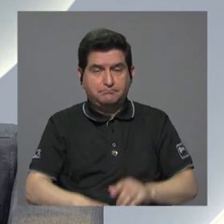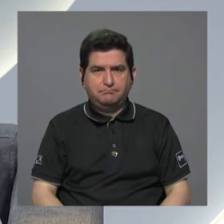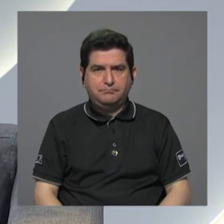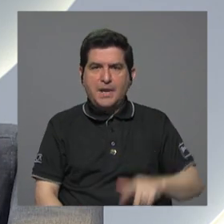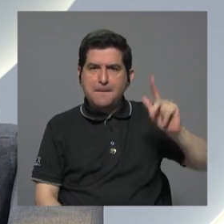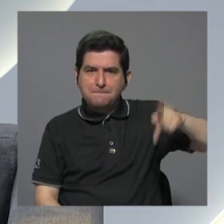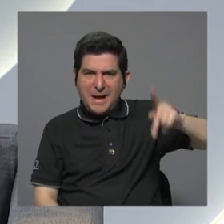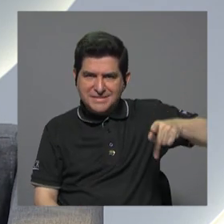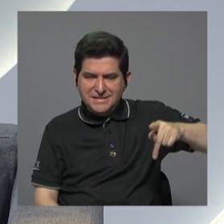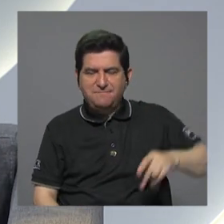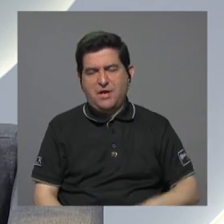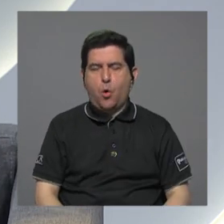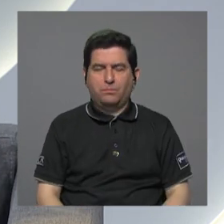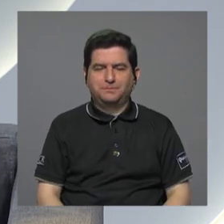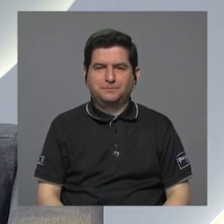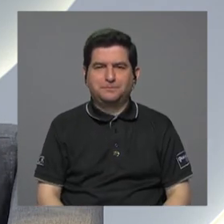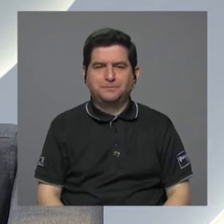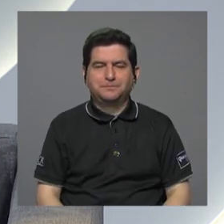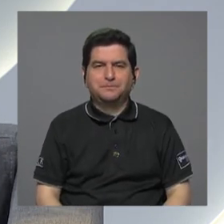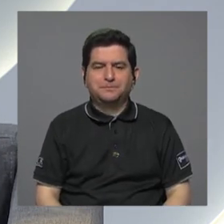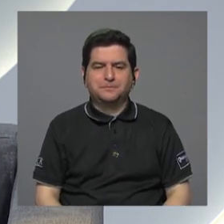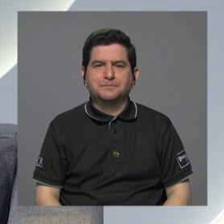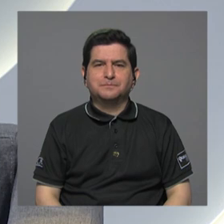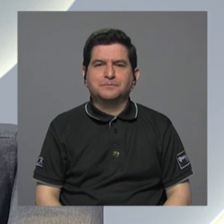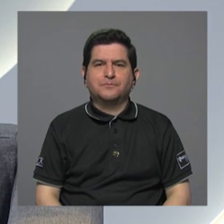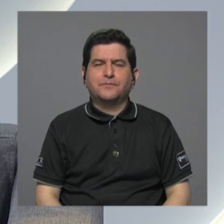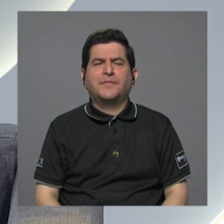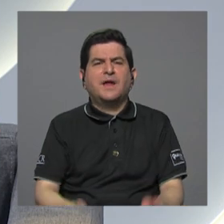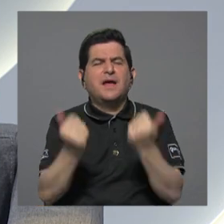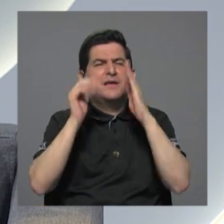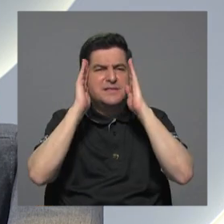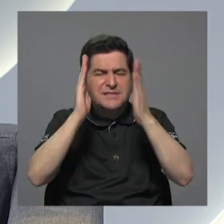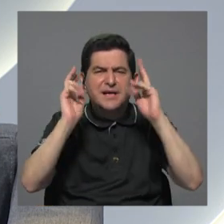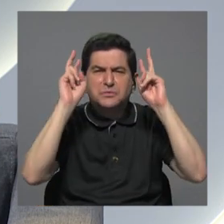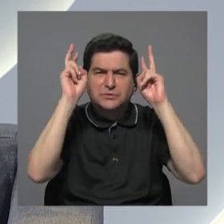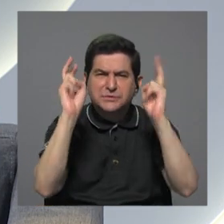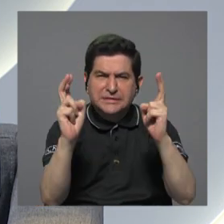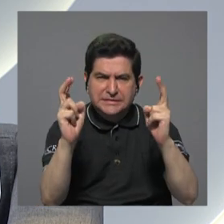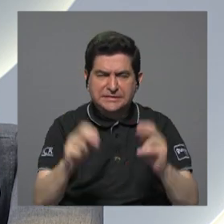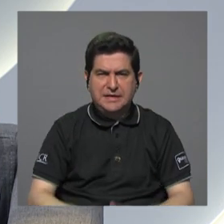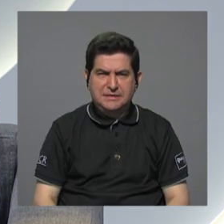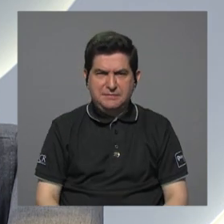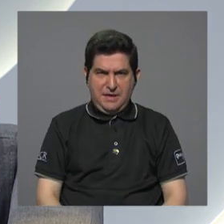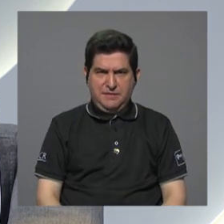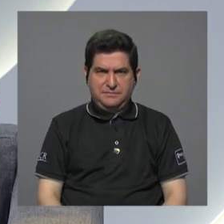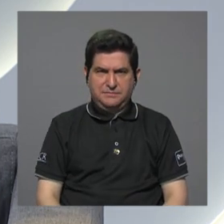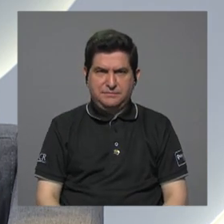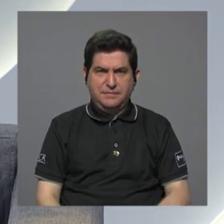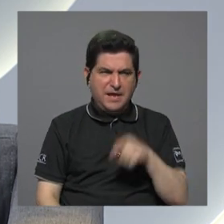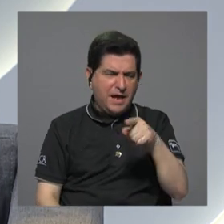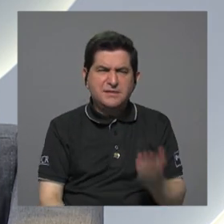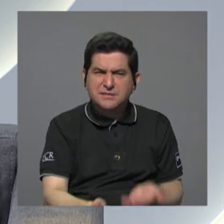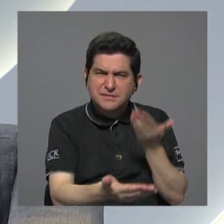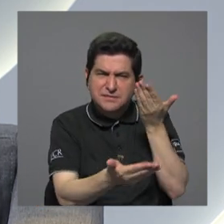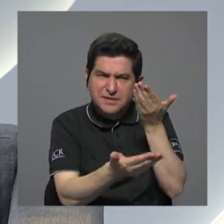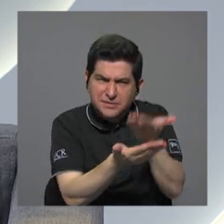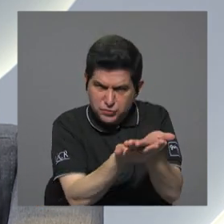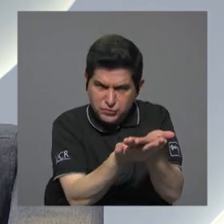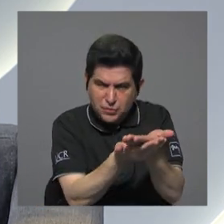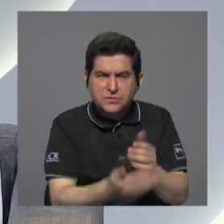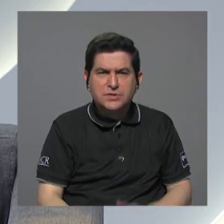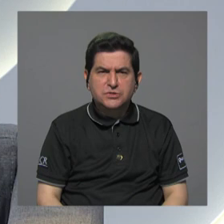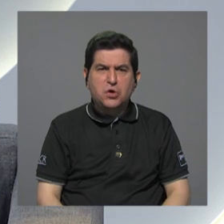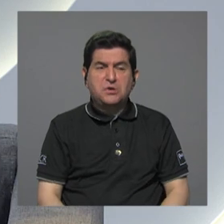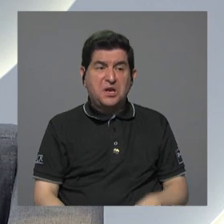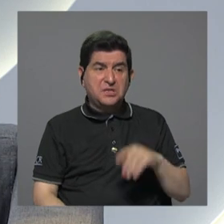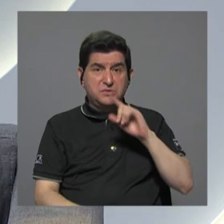el Pacífico. Así que, bueno, quisiéramos abordar este tema sobre si estas concesiones han resultado lo